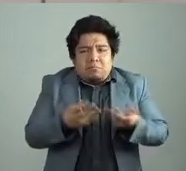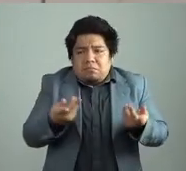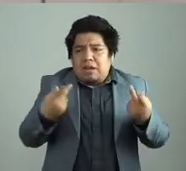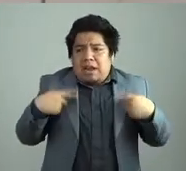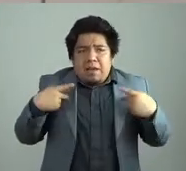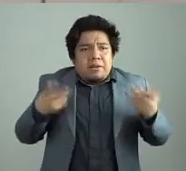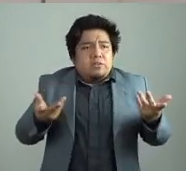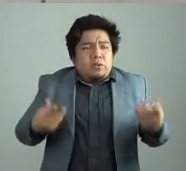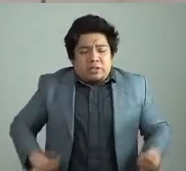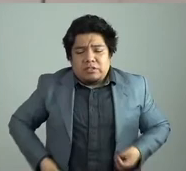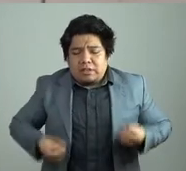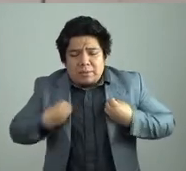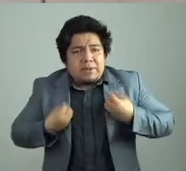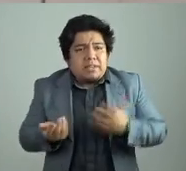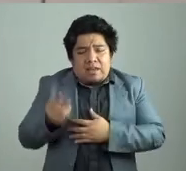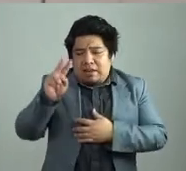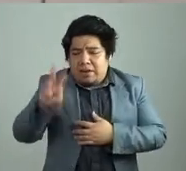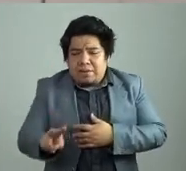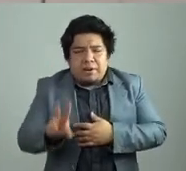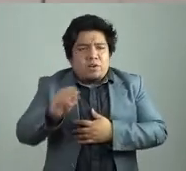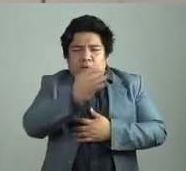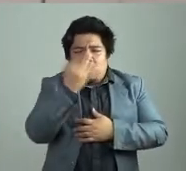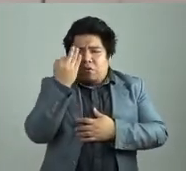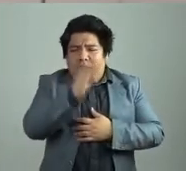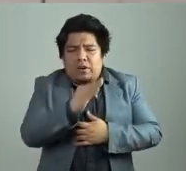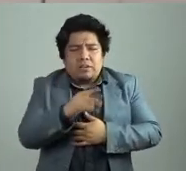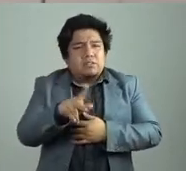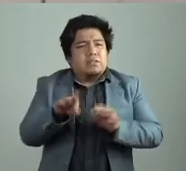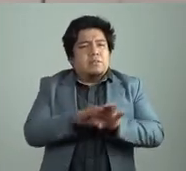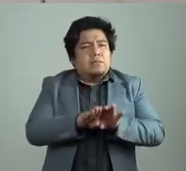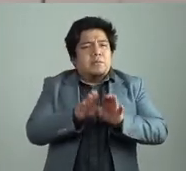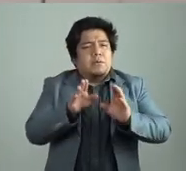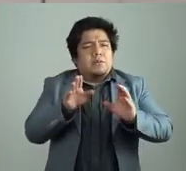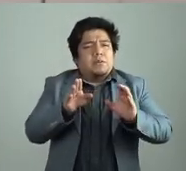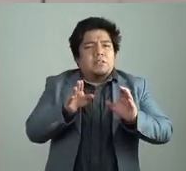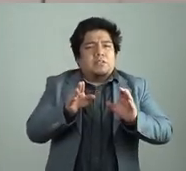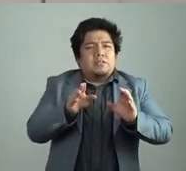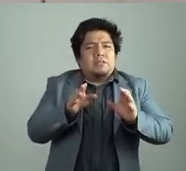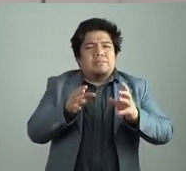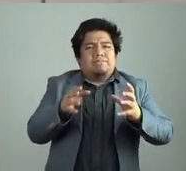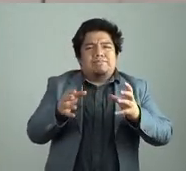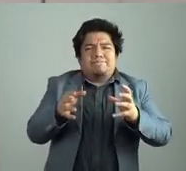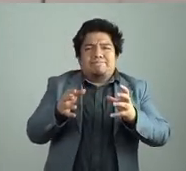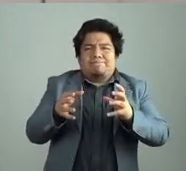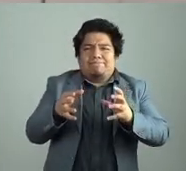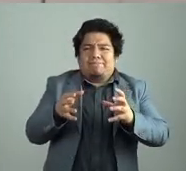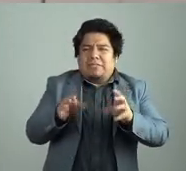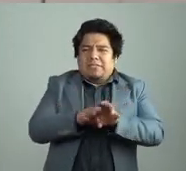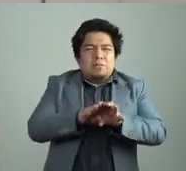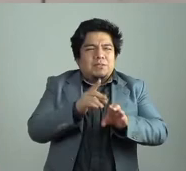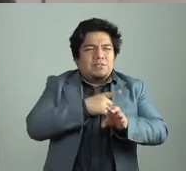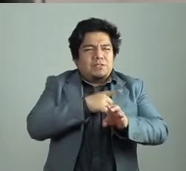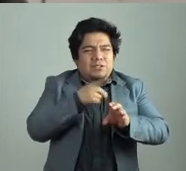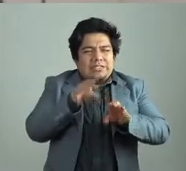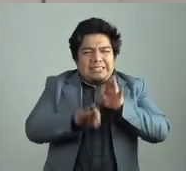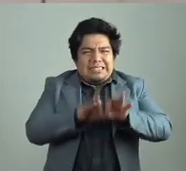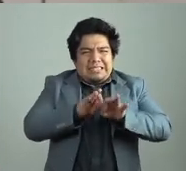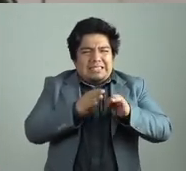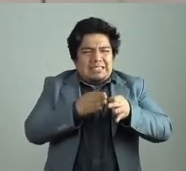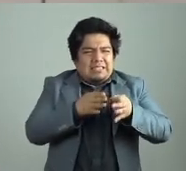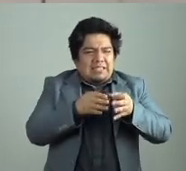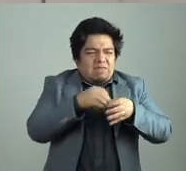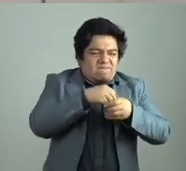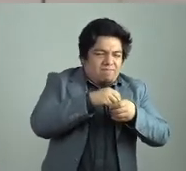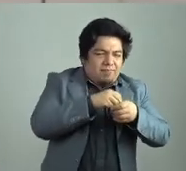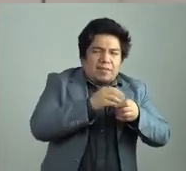fragmenta y deja entrar, pues, por esa grieta, ¿no? Entrar a